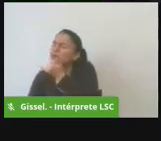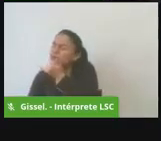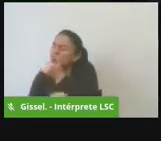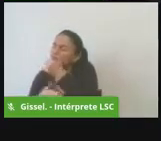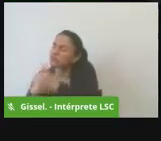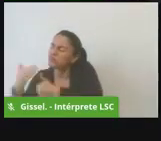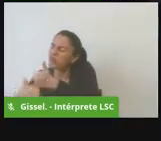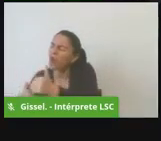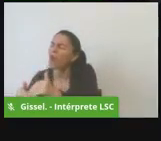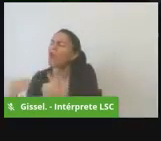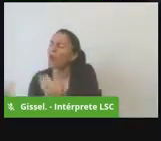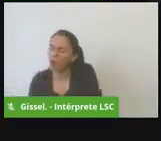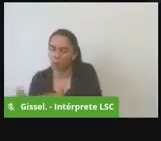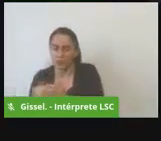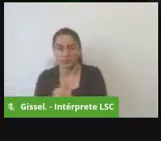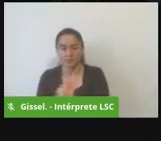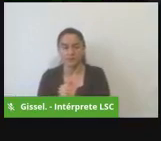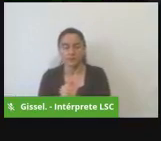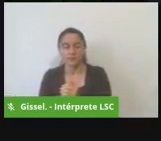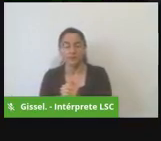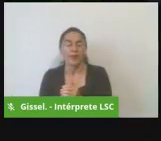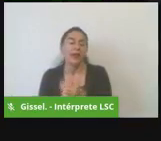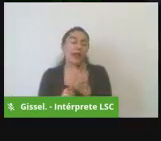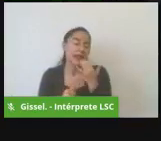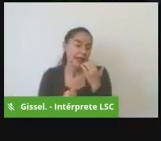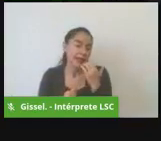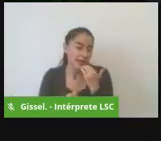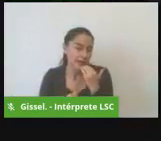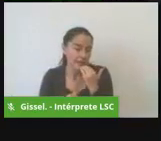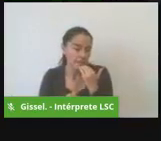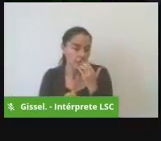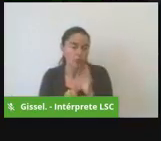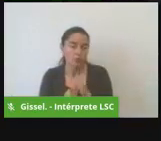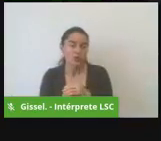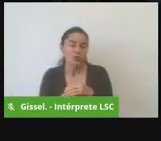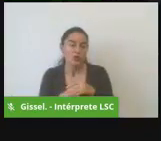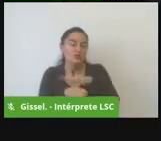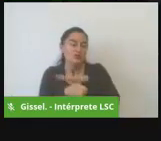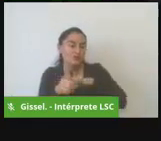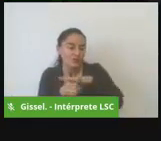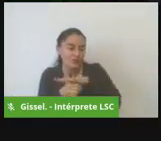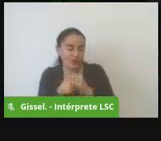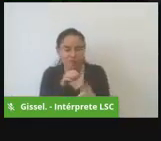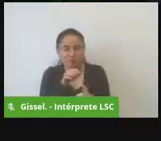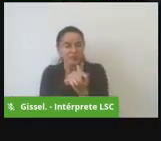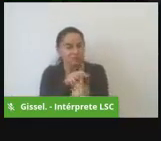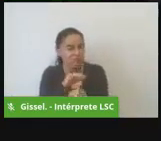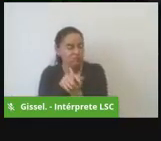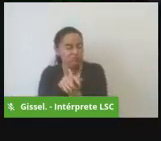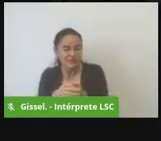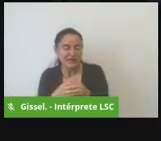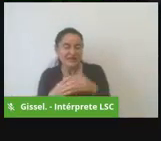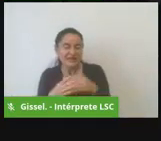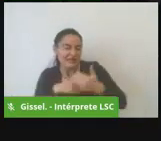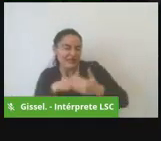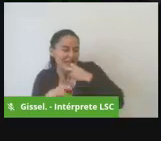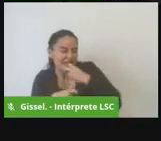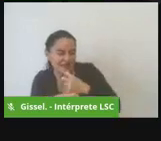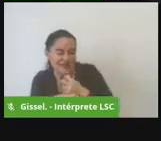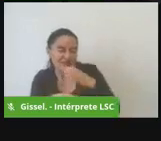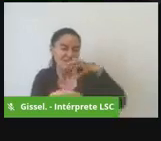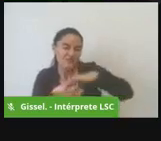muy posible que se presenten situaciones que puedan terminar afectando la logística y el correcto desarrollo del proceso electoral